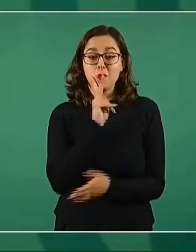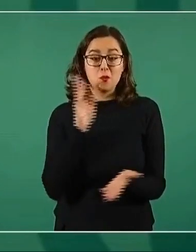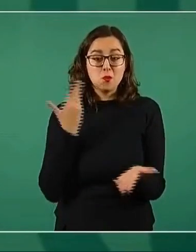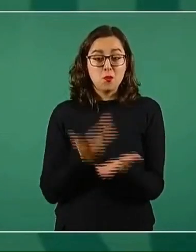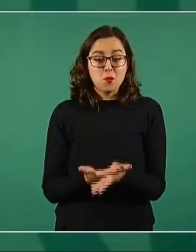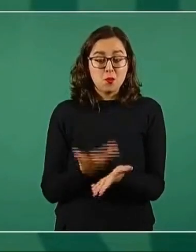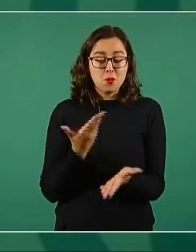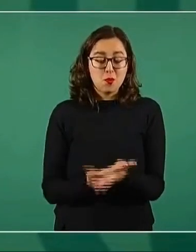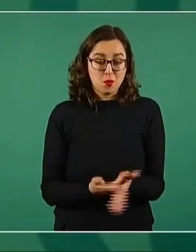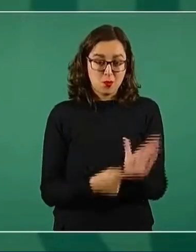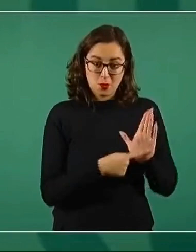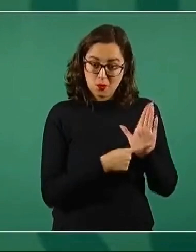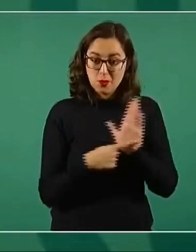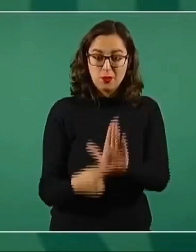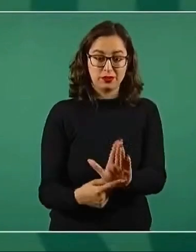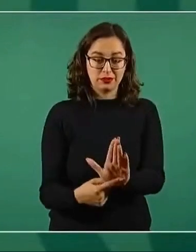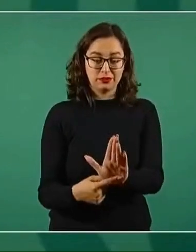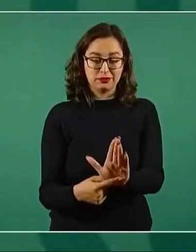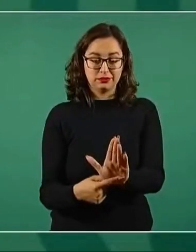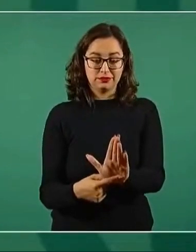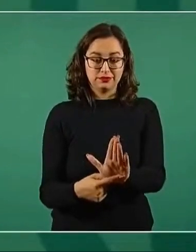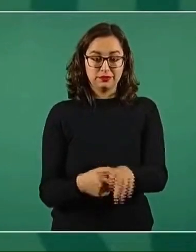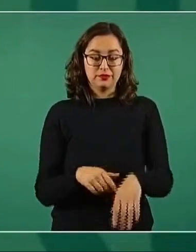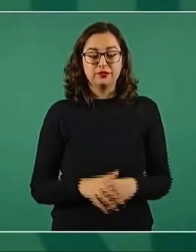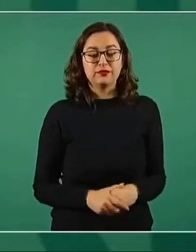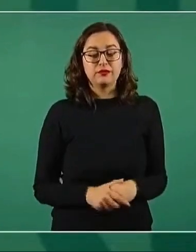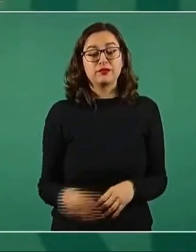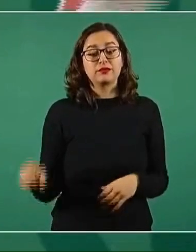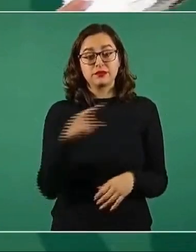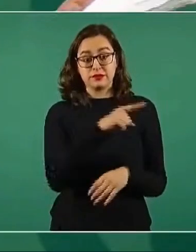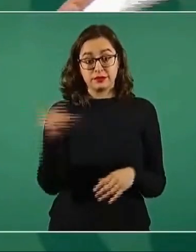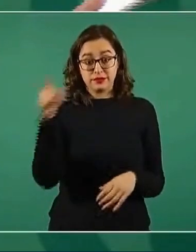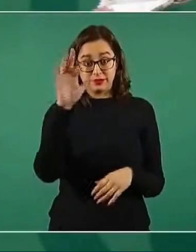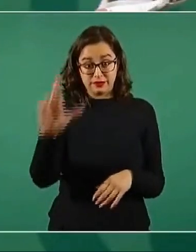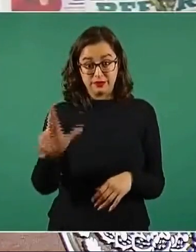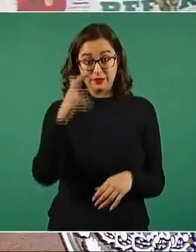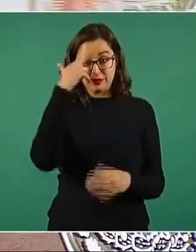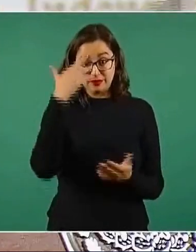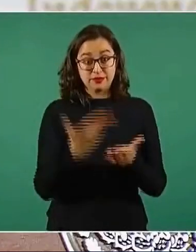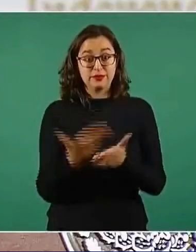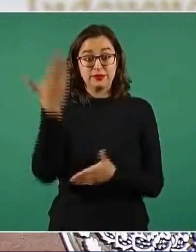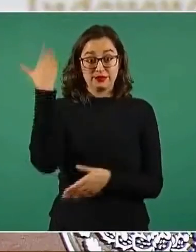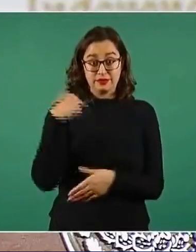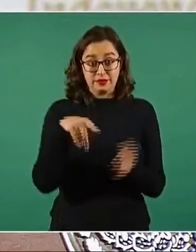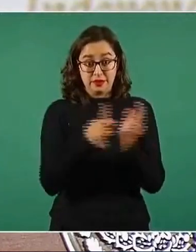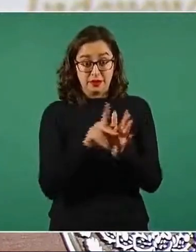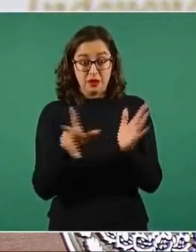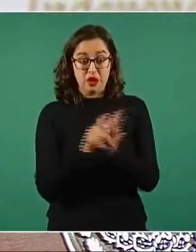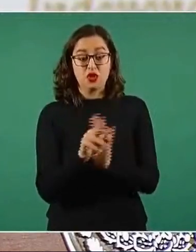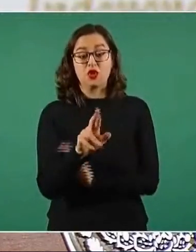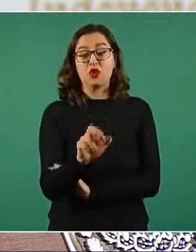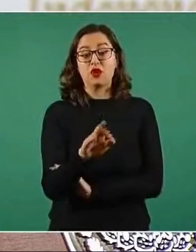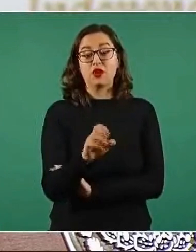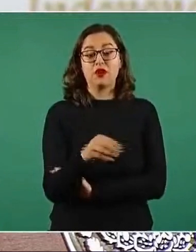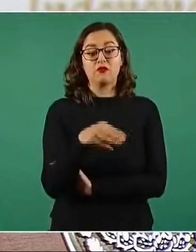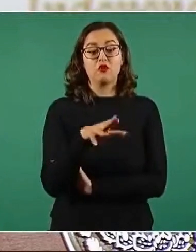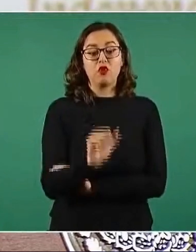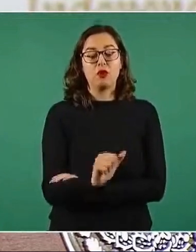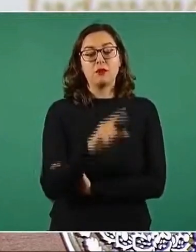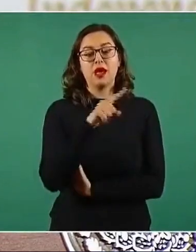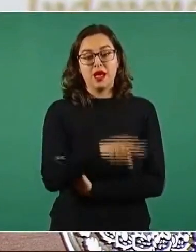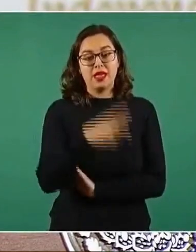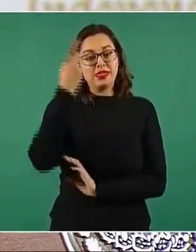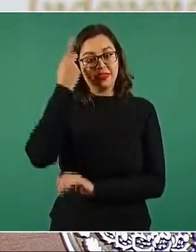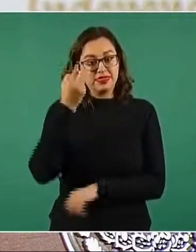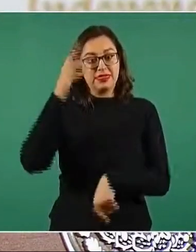Se acuerdan cuando uno que fue director de este periódico, después de la elección en la Ciudad de México,